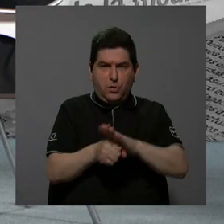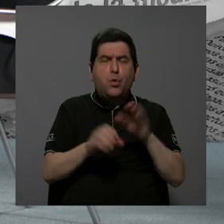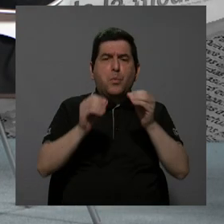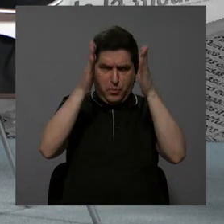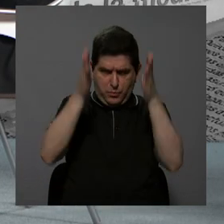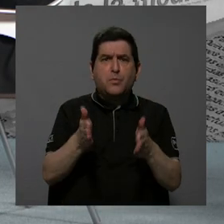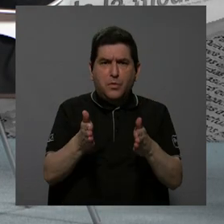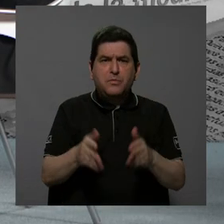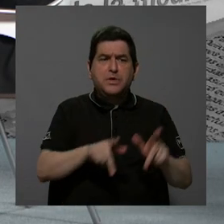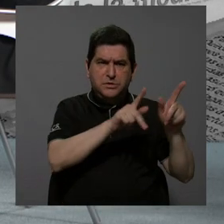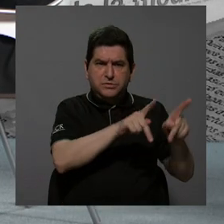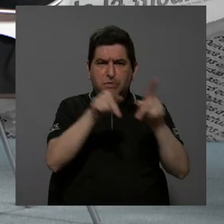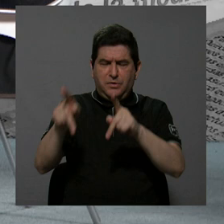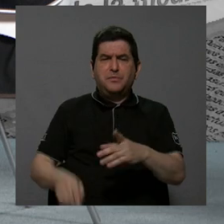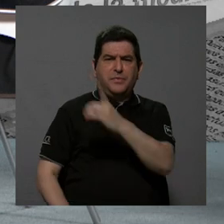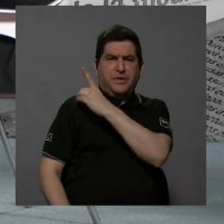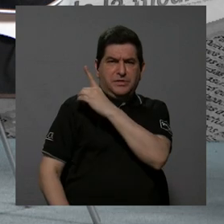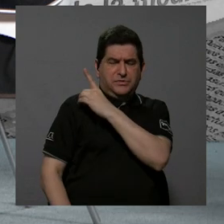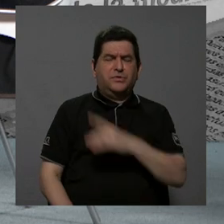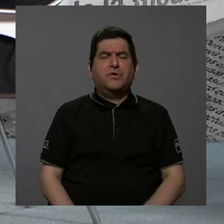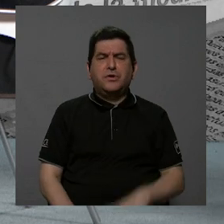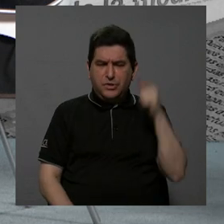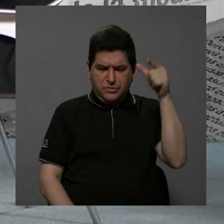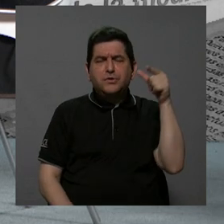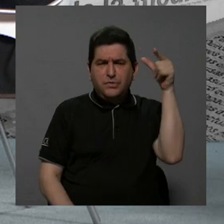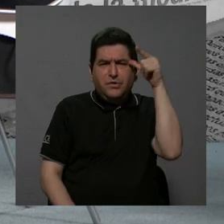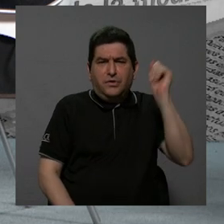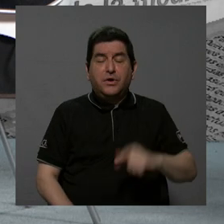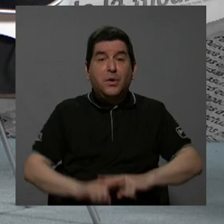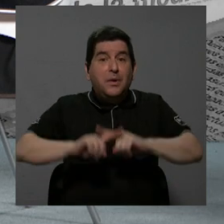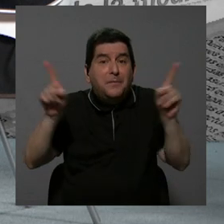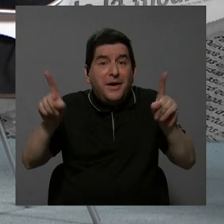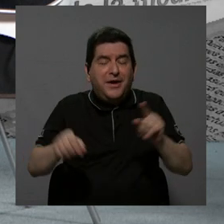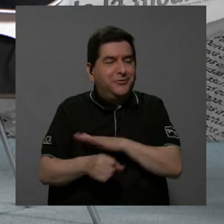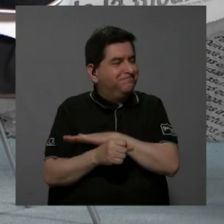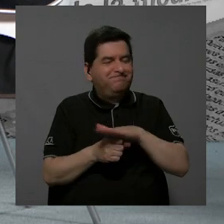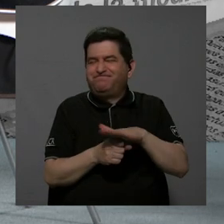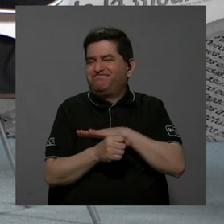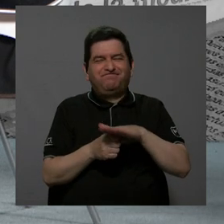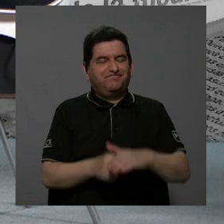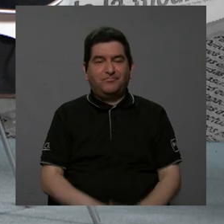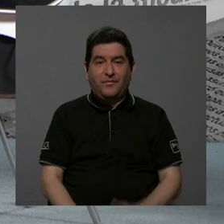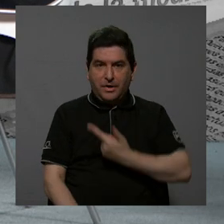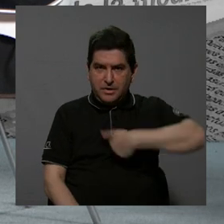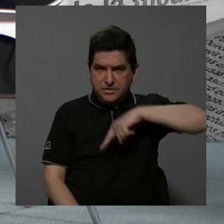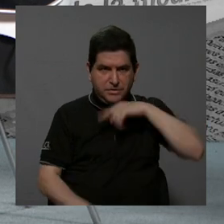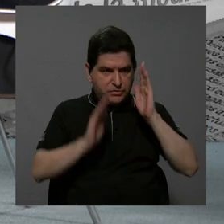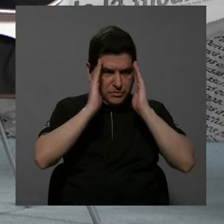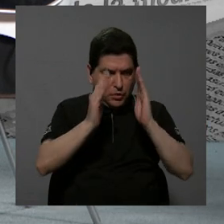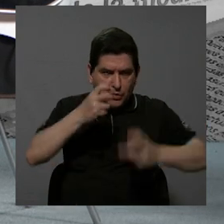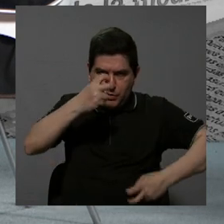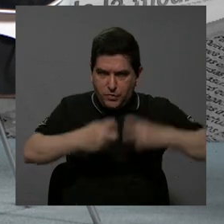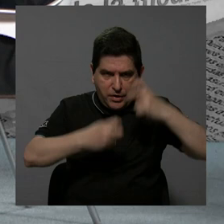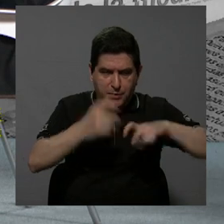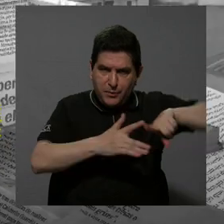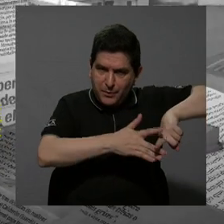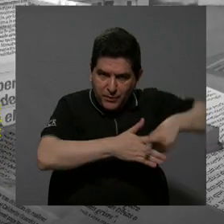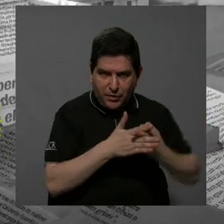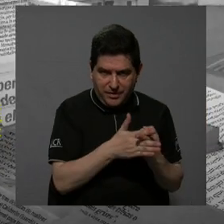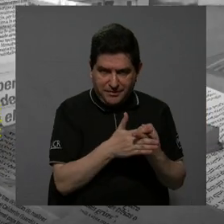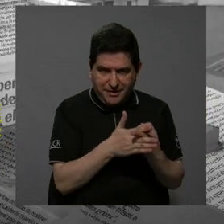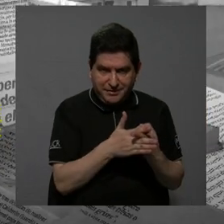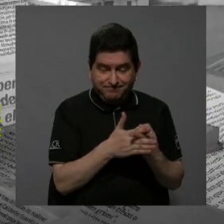docentes y de las personas directoras y decanas, por supuesto que sí, pero no es suficiente. O sea, si nosotros no atendemos el problema de origen,